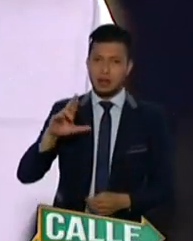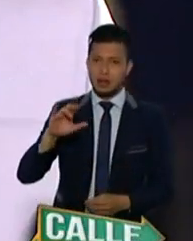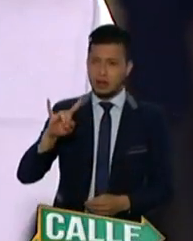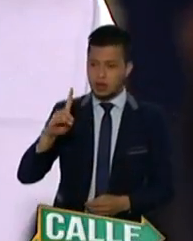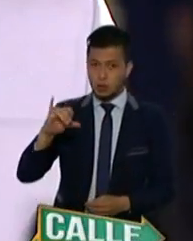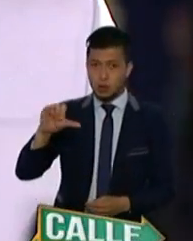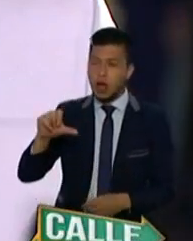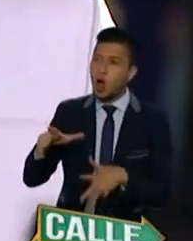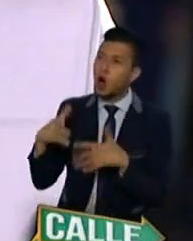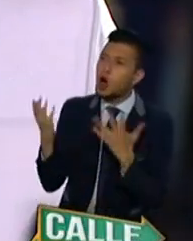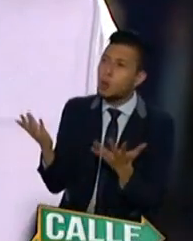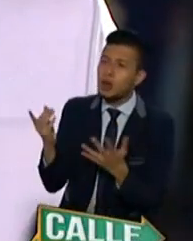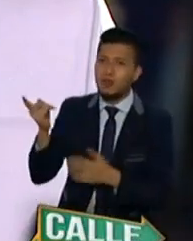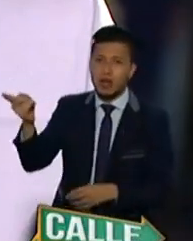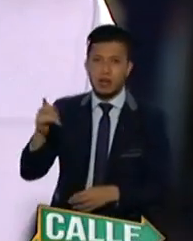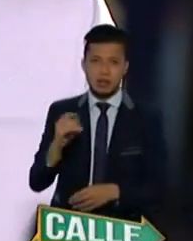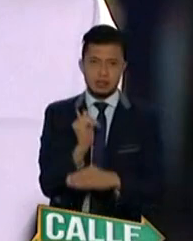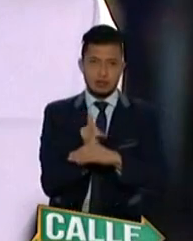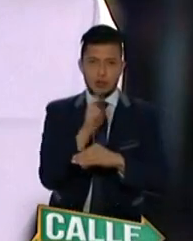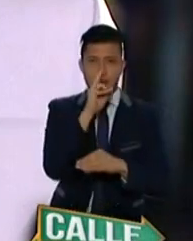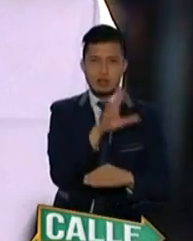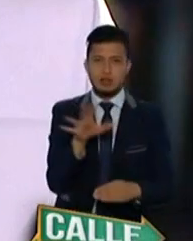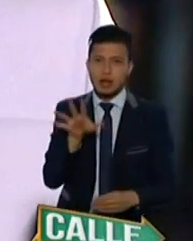hoy en el Instituto Nacional de Cancerología?